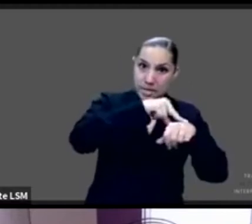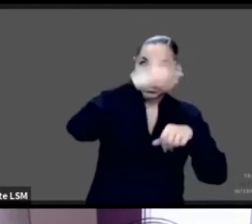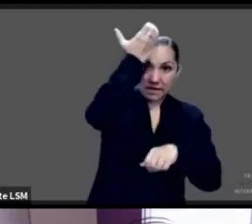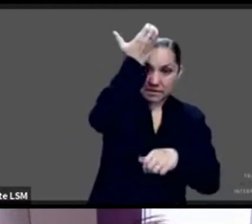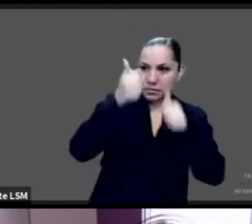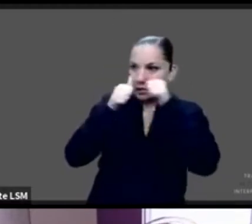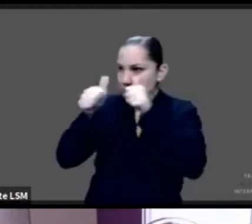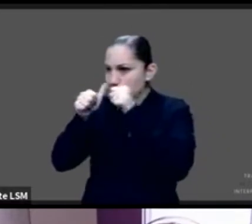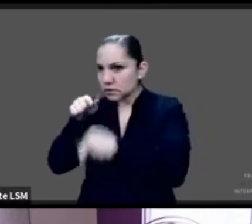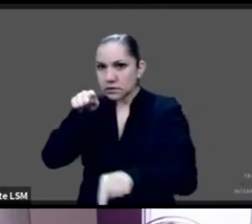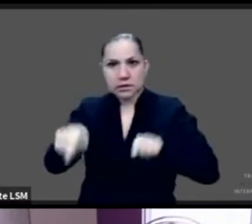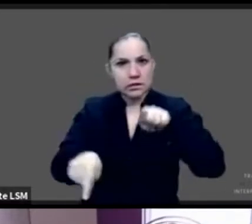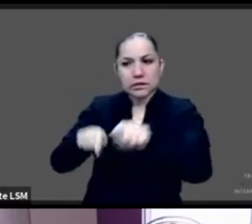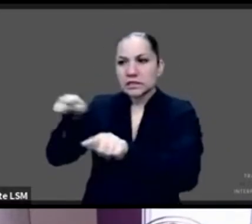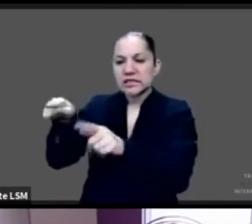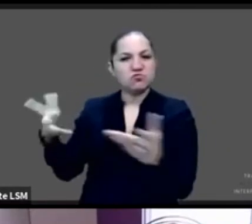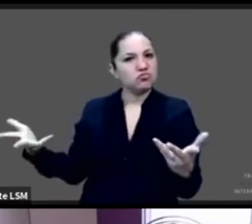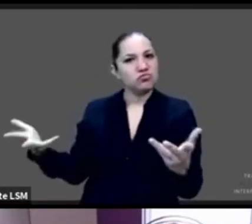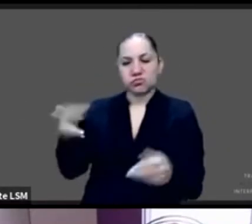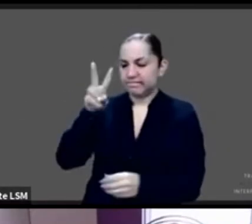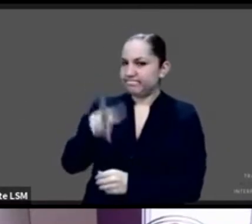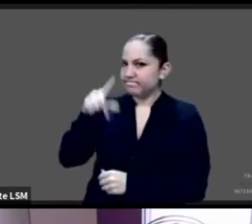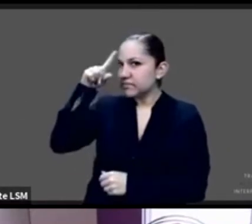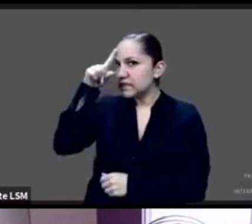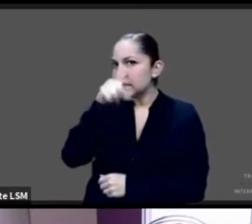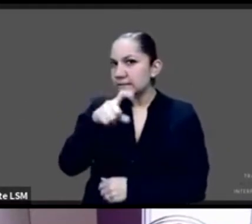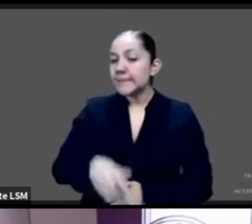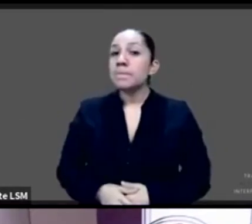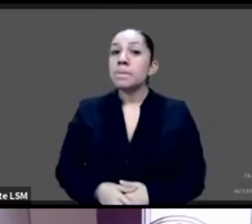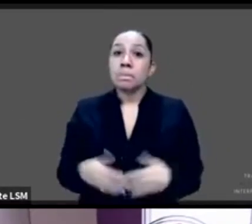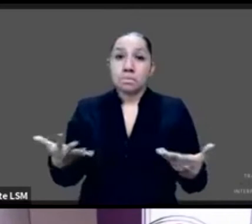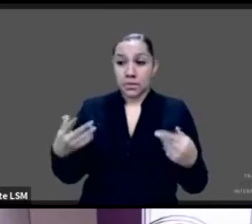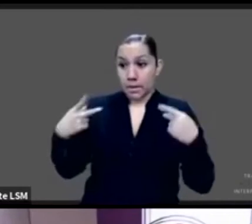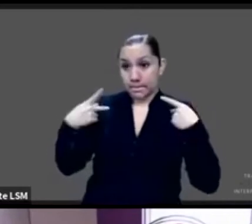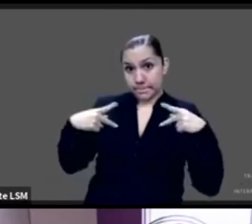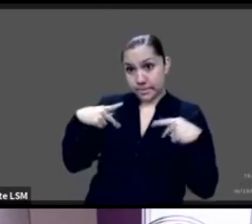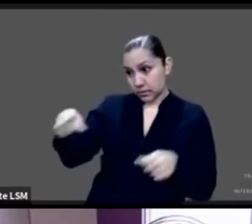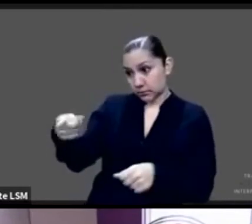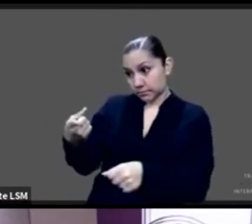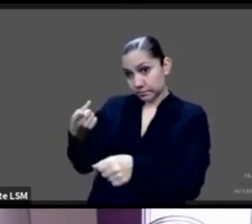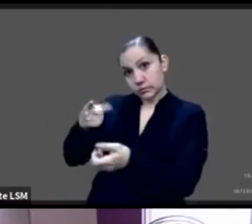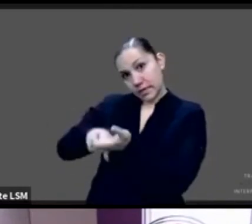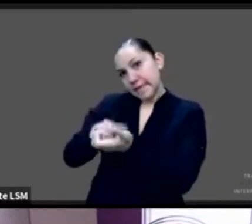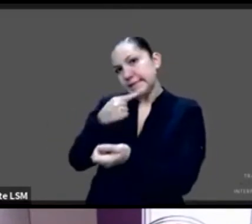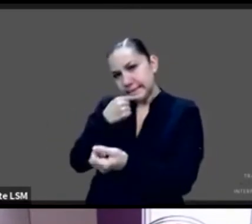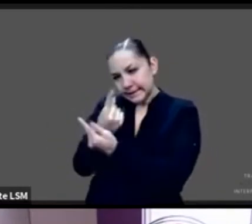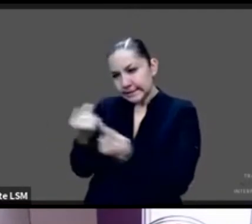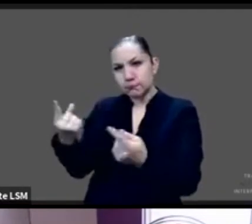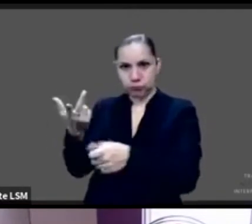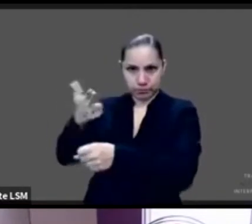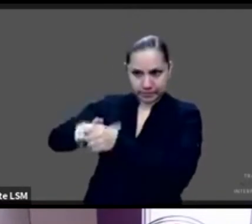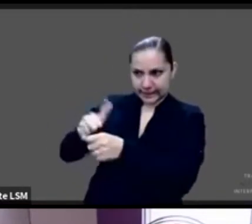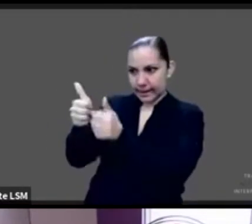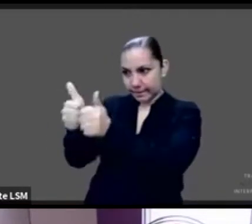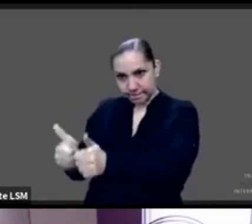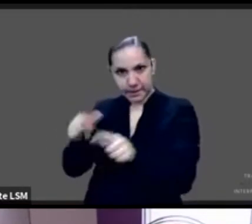sí hay mucha evidencia sobre los beneficios y, pues, digamos, la pandemia que